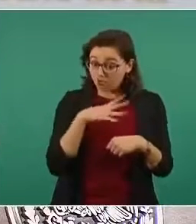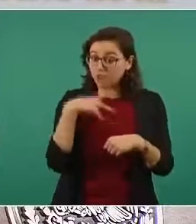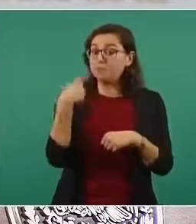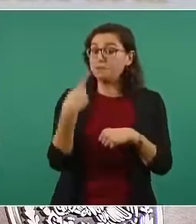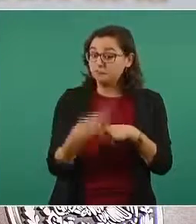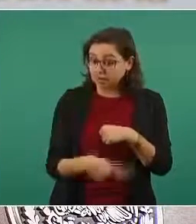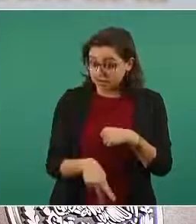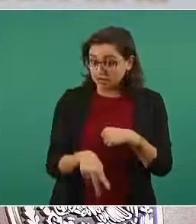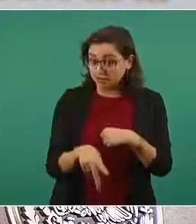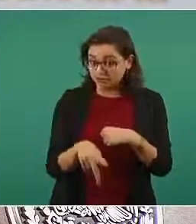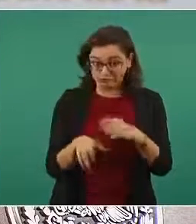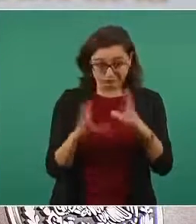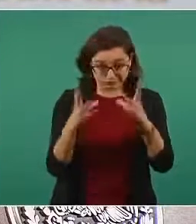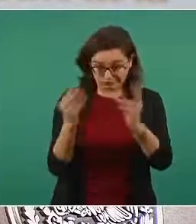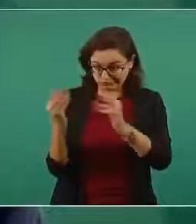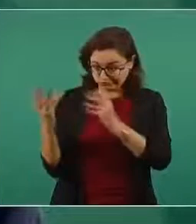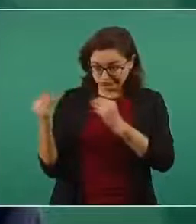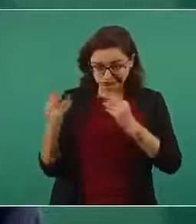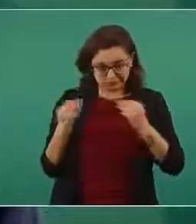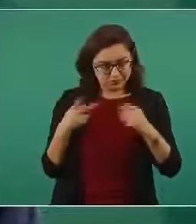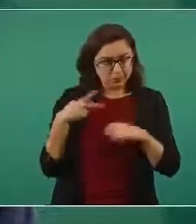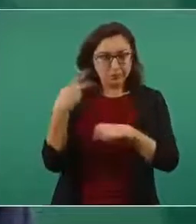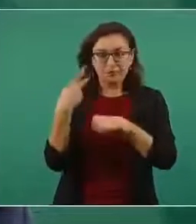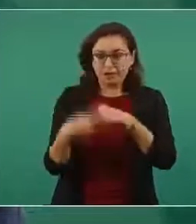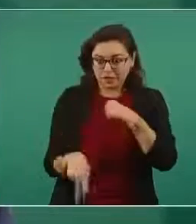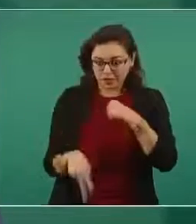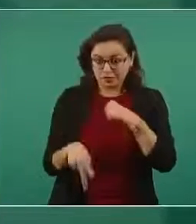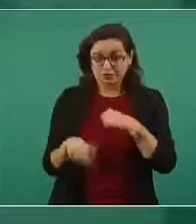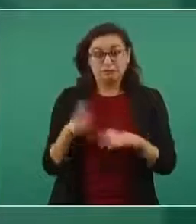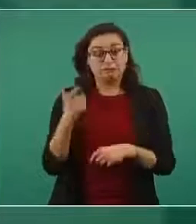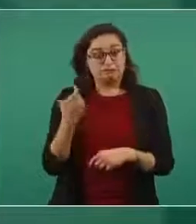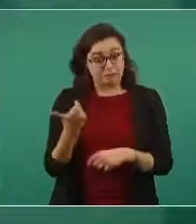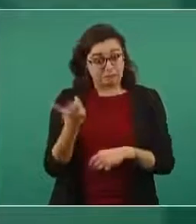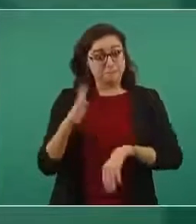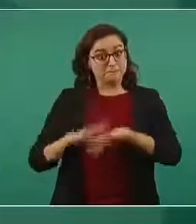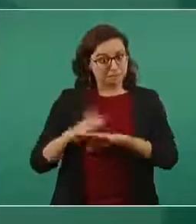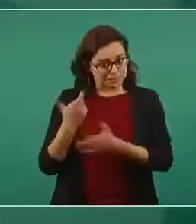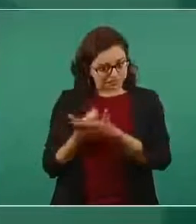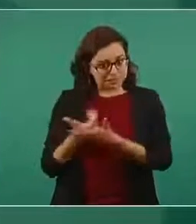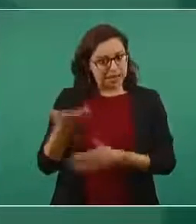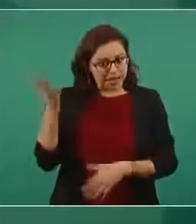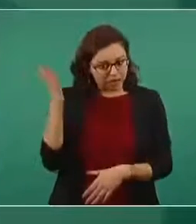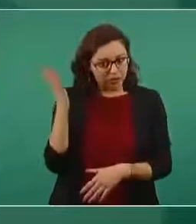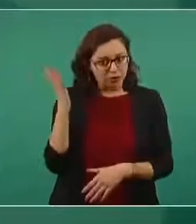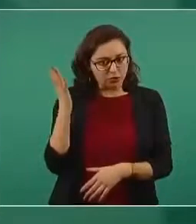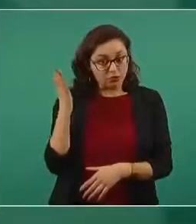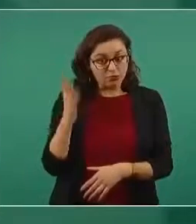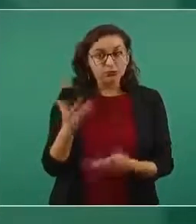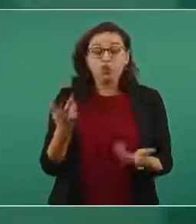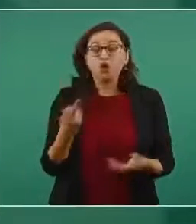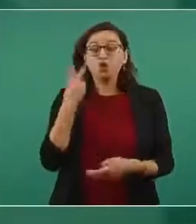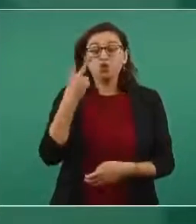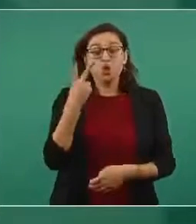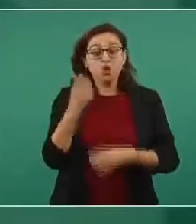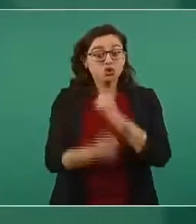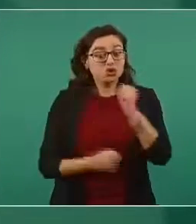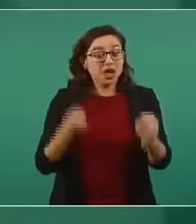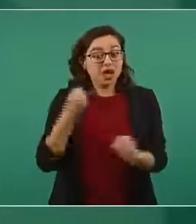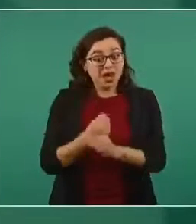de todo tipo y una cantidad considerable y dos años y medio